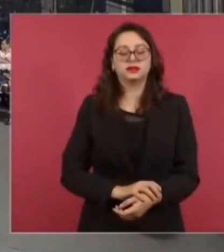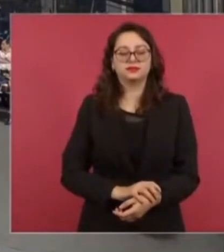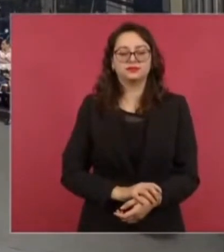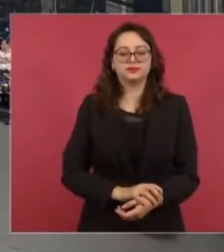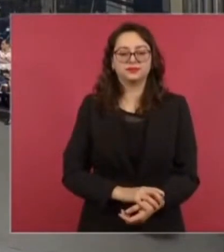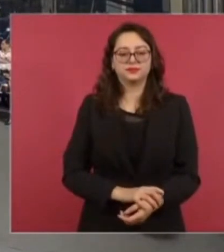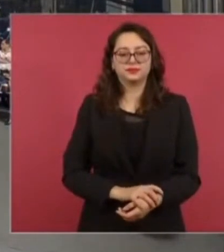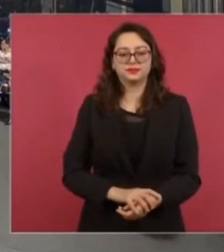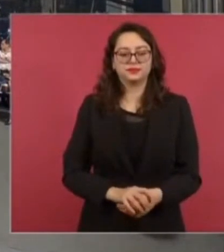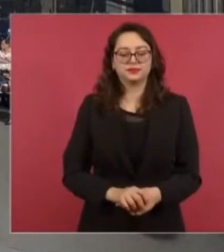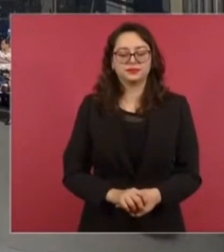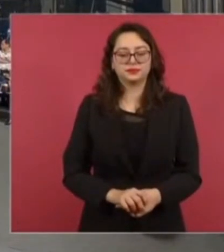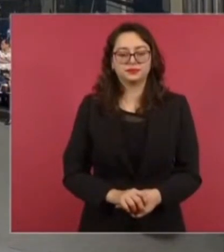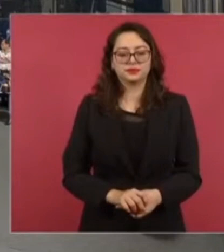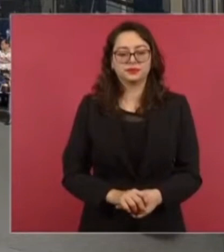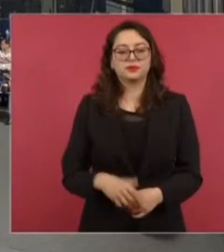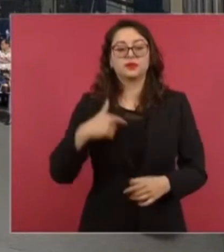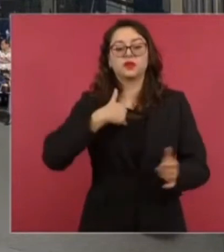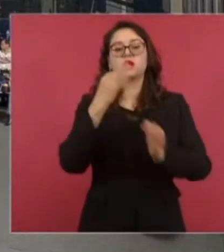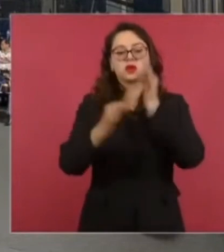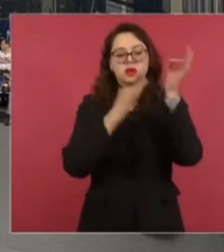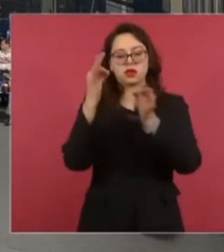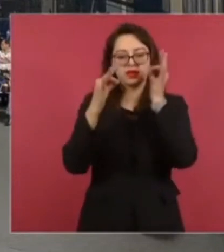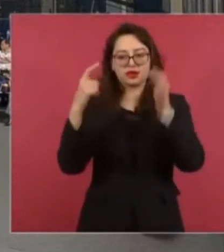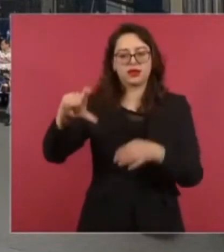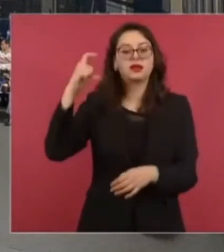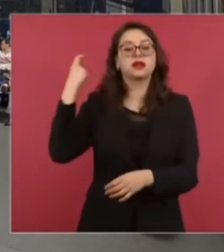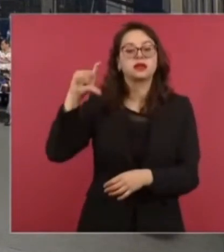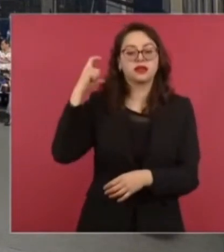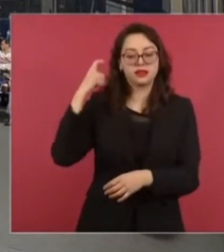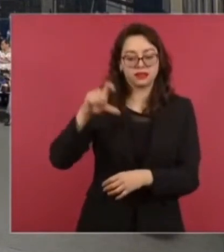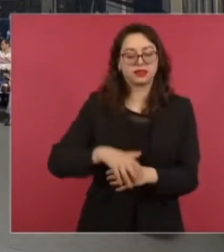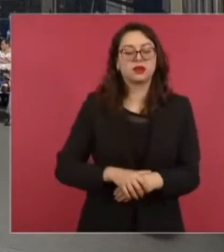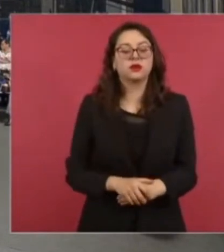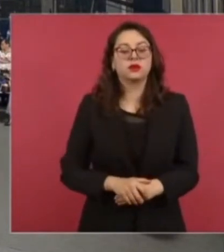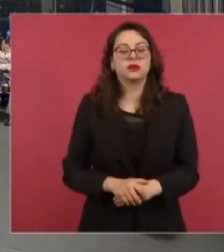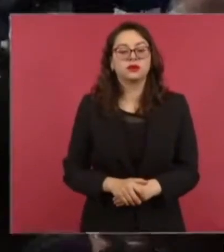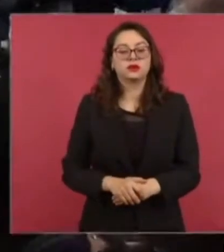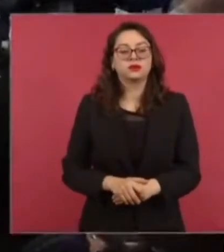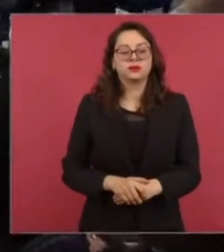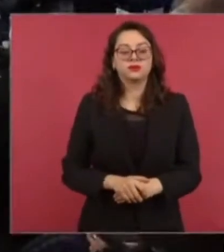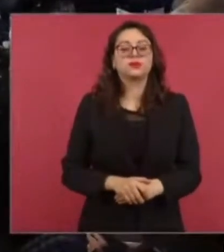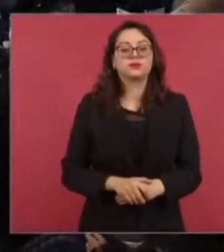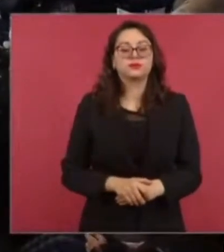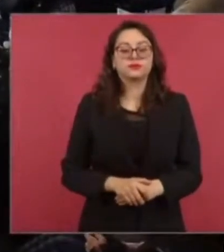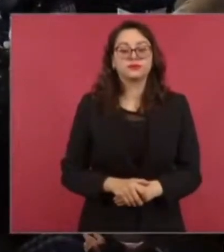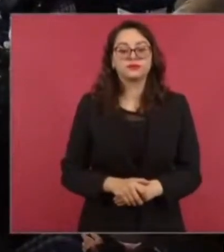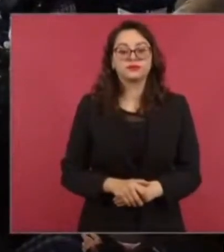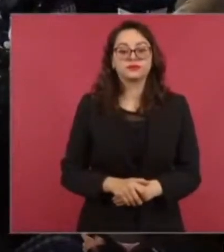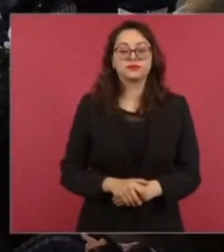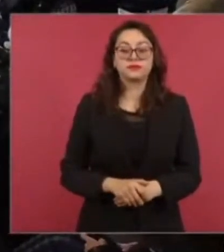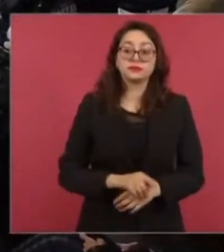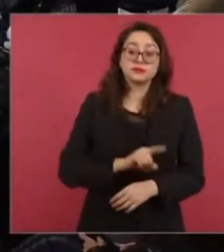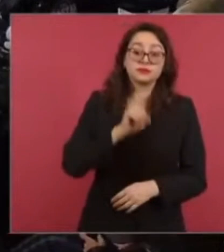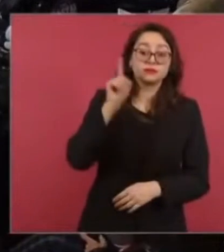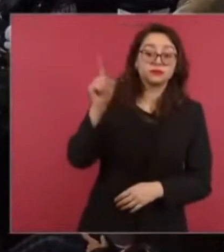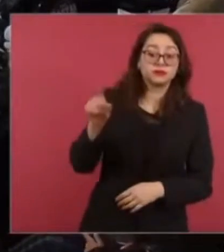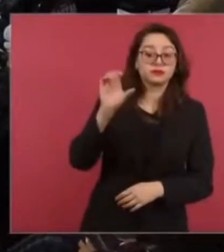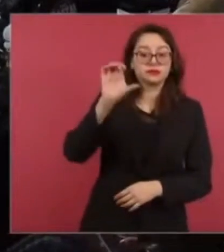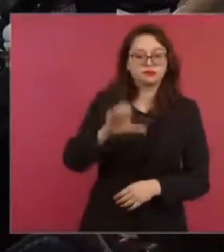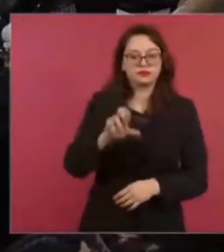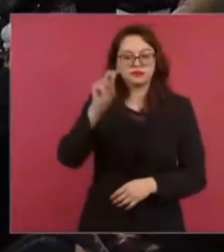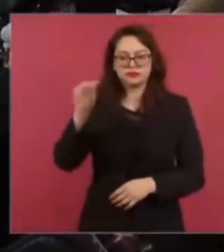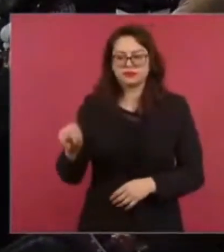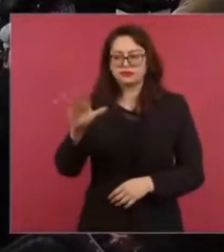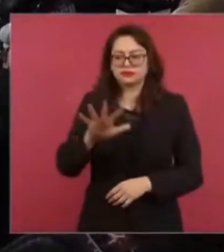y desde el portal en querétaro es ahora am.com señor presidente allá en cancún hay